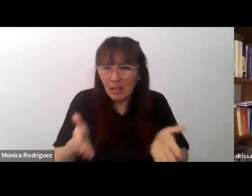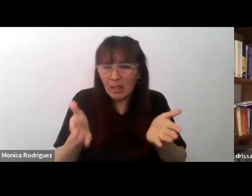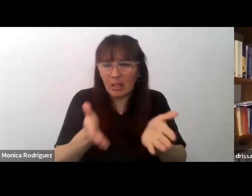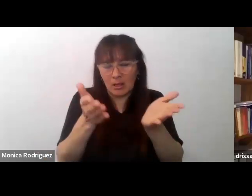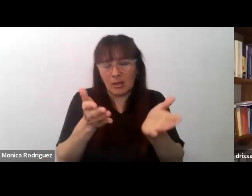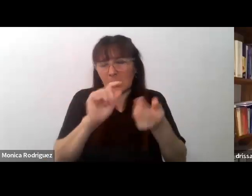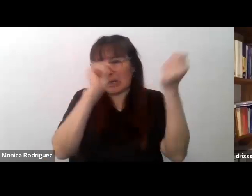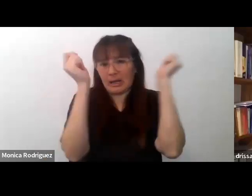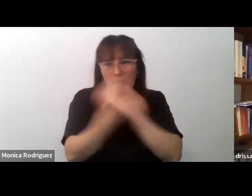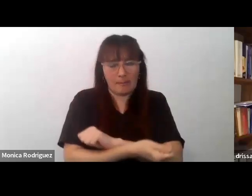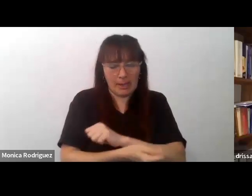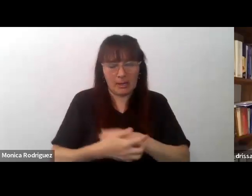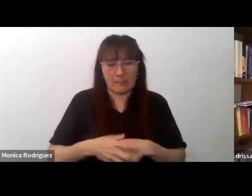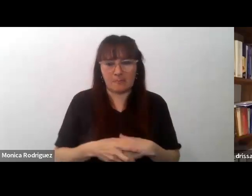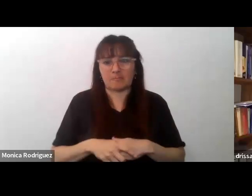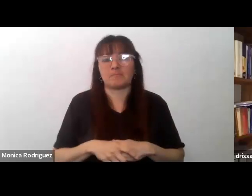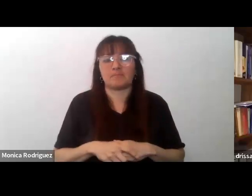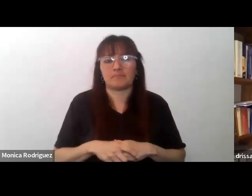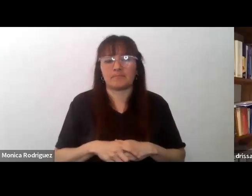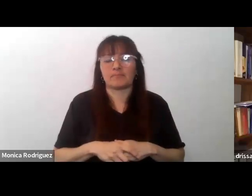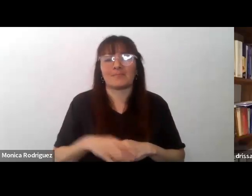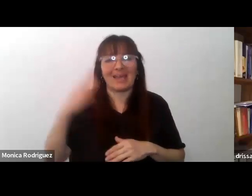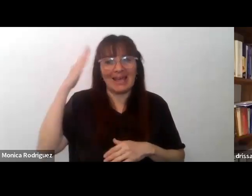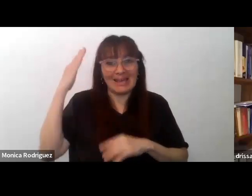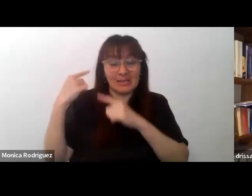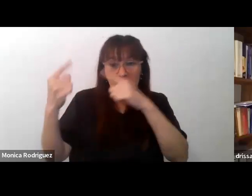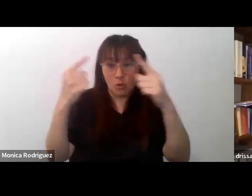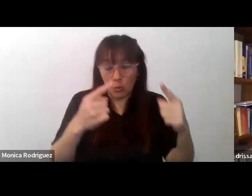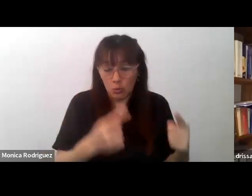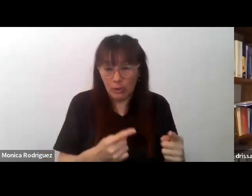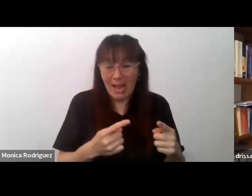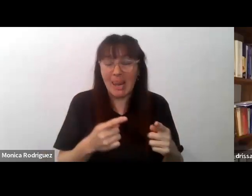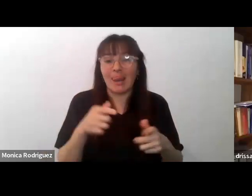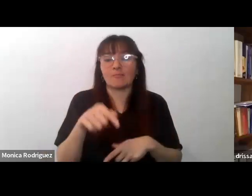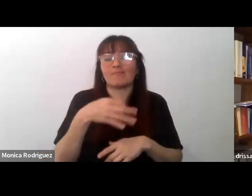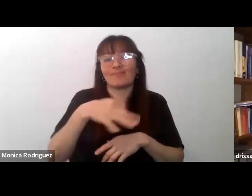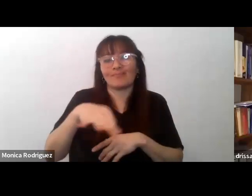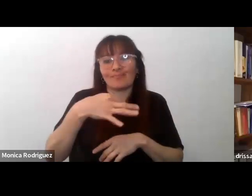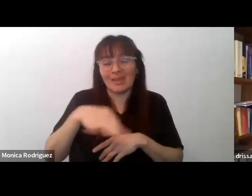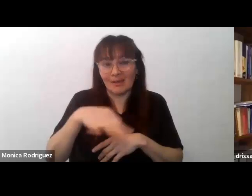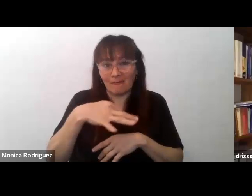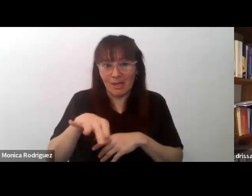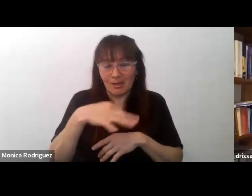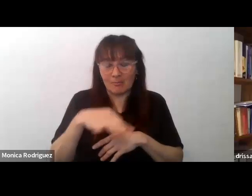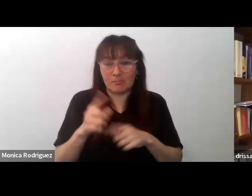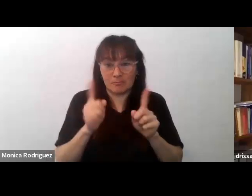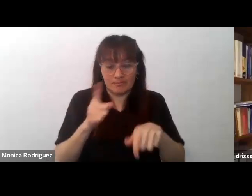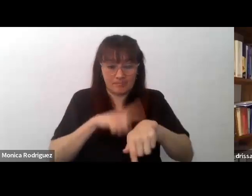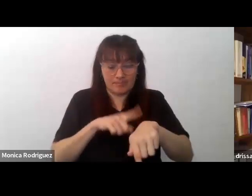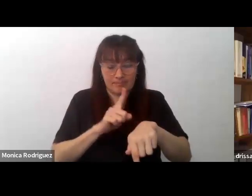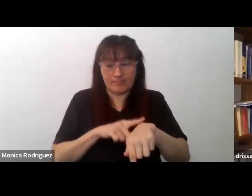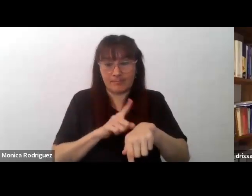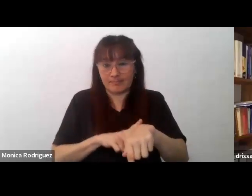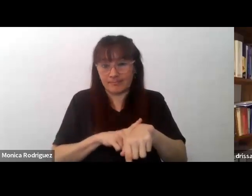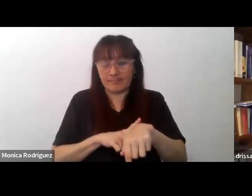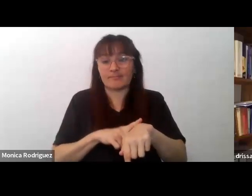lo intercultural debe al mismo tiempo